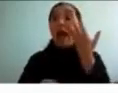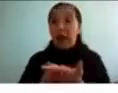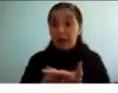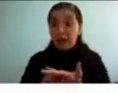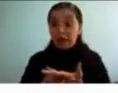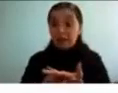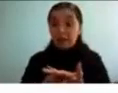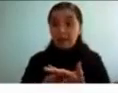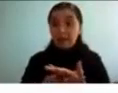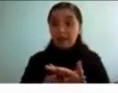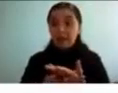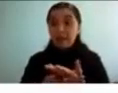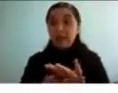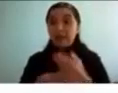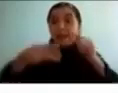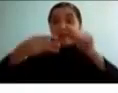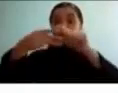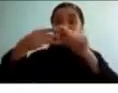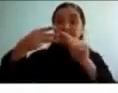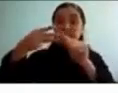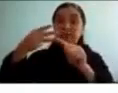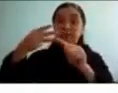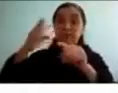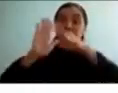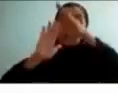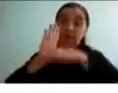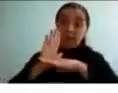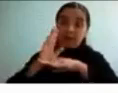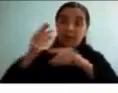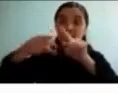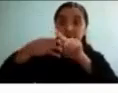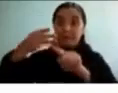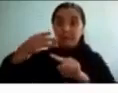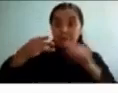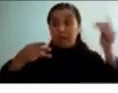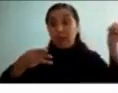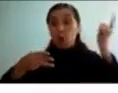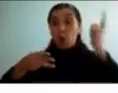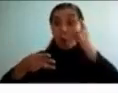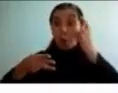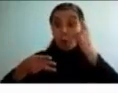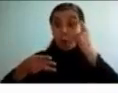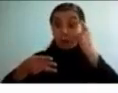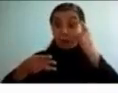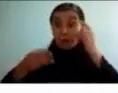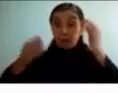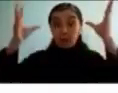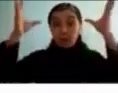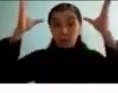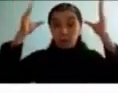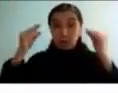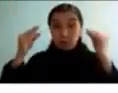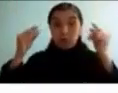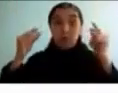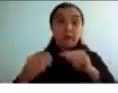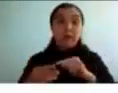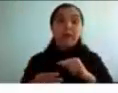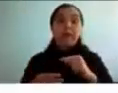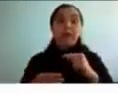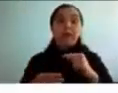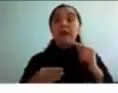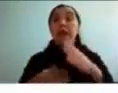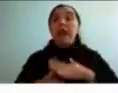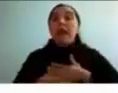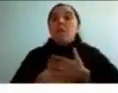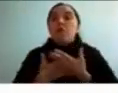niveles por una parte conectivo en cuanto a la atención ejecutiva y las funciones ejecutivas otro en cuanto a la regulación de las emociones y otro en cuanto a la